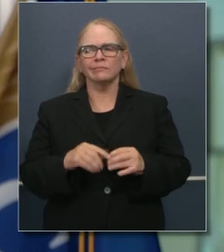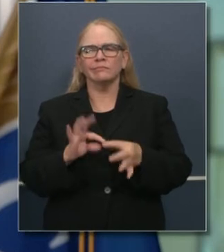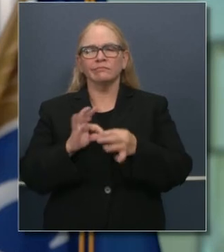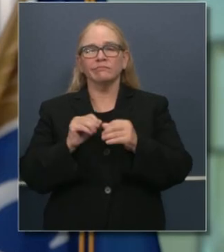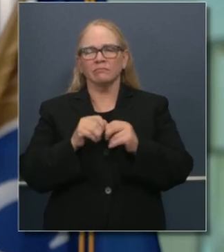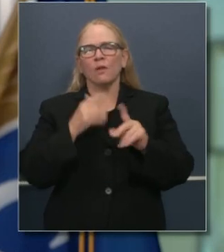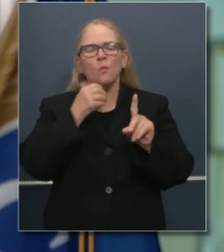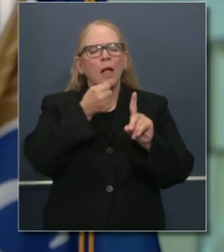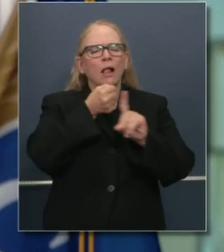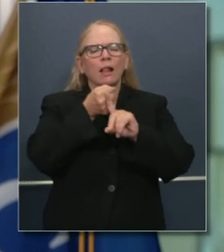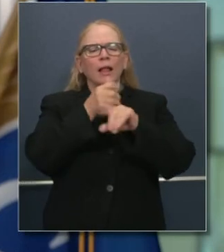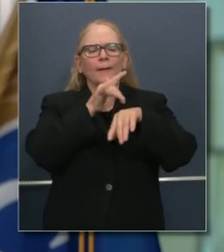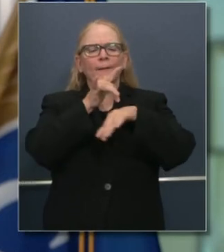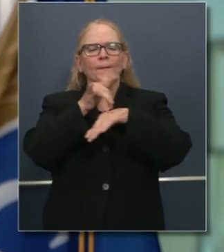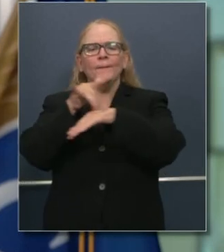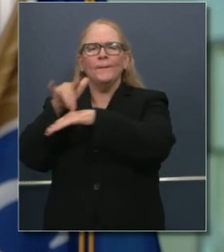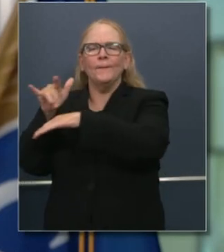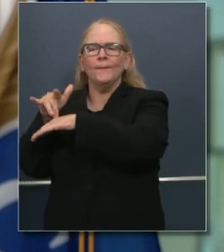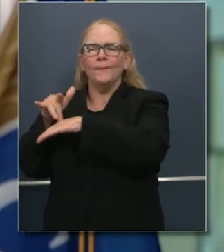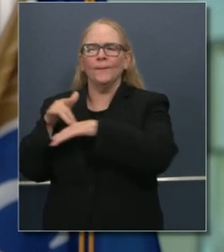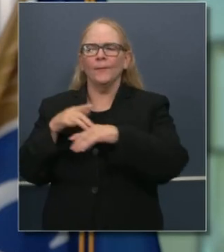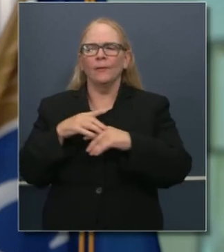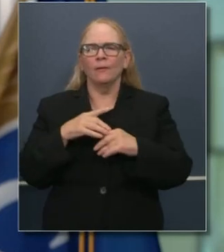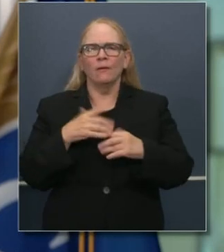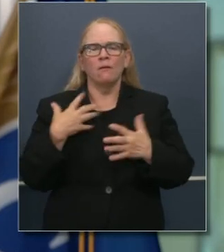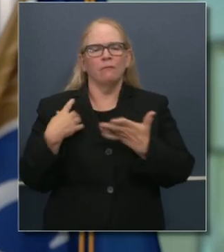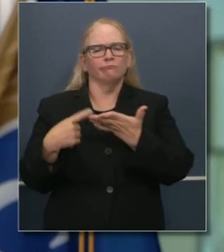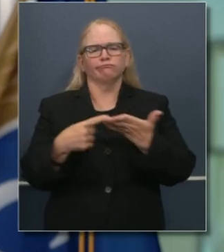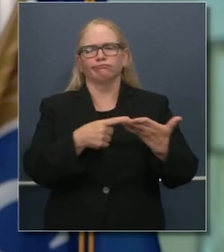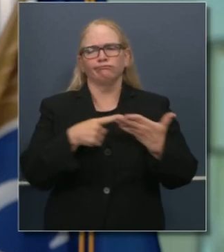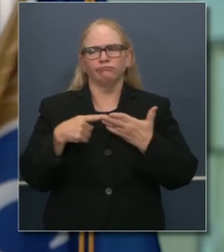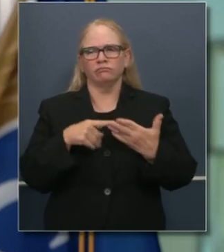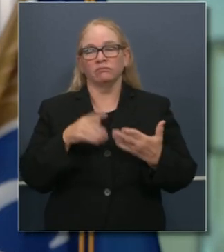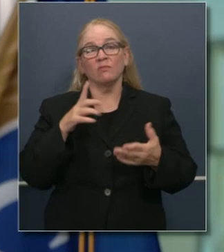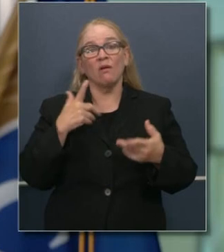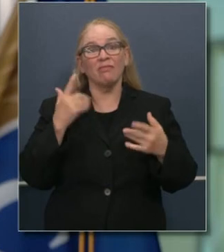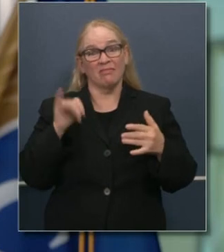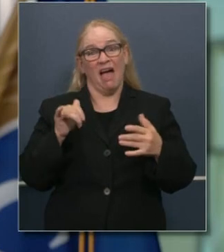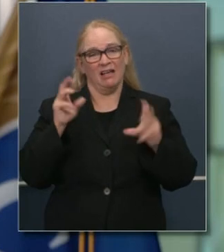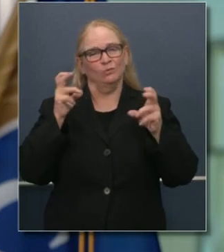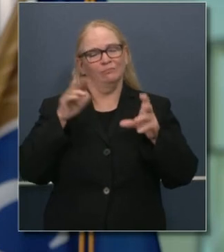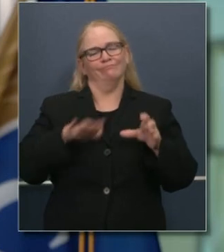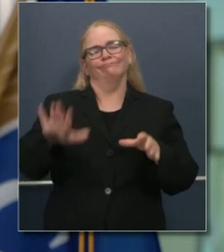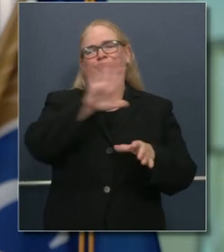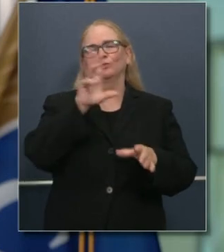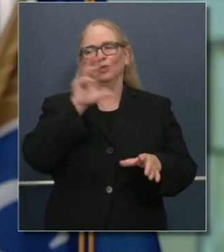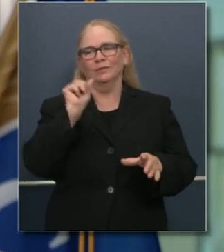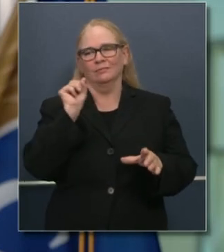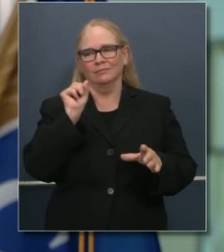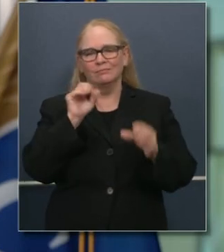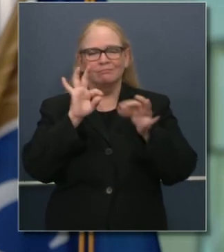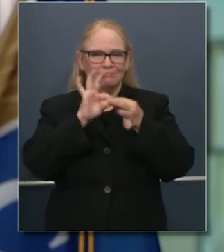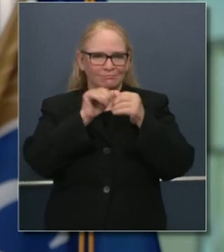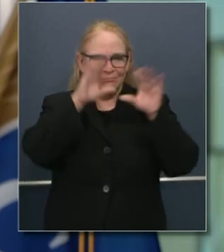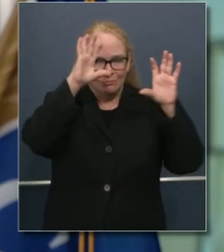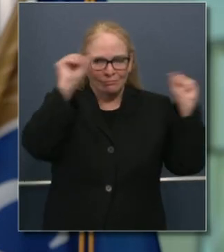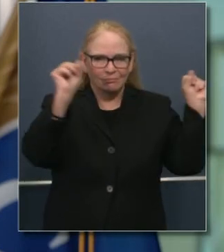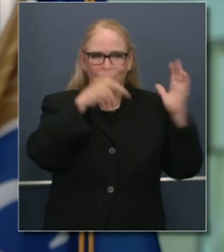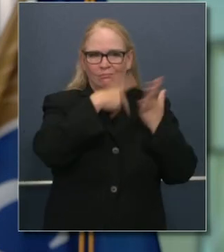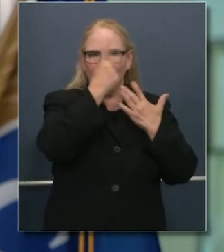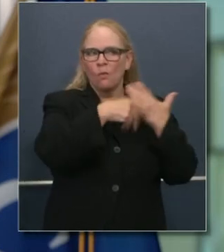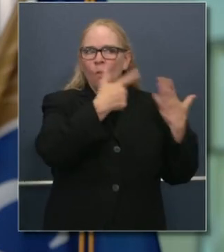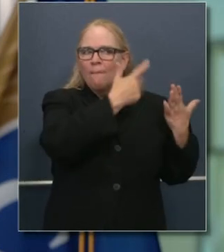respondiendo a algunas de las conversaciones que estamos teniendo actualmente a lo ancho del país sobre algunas acciones